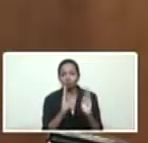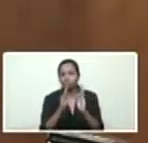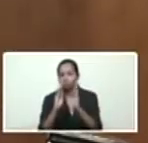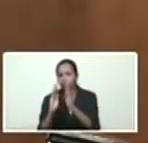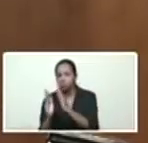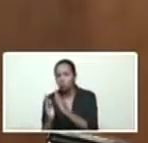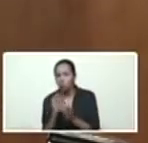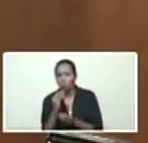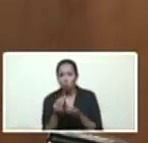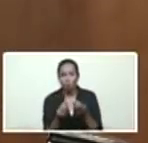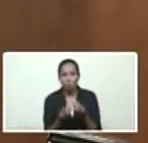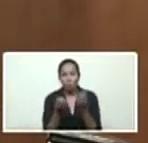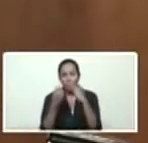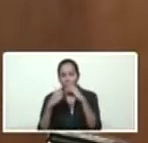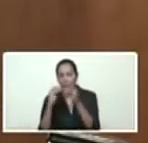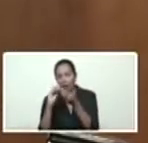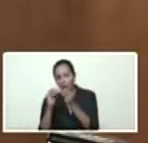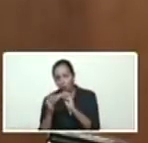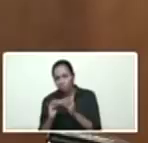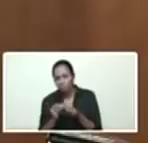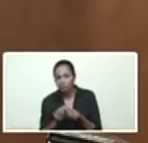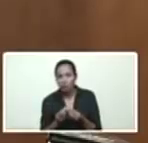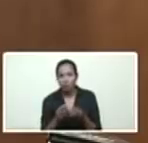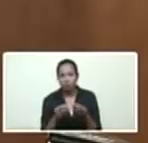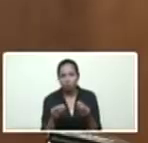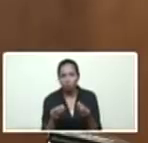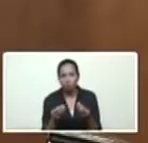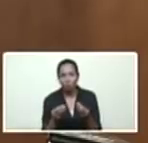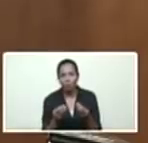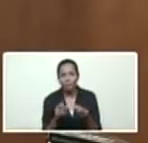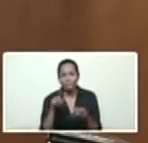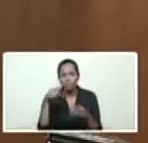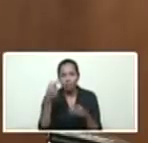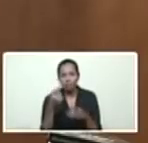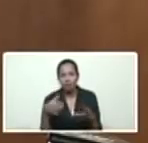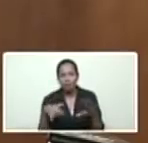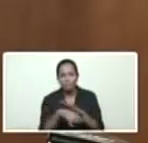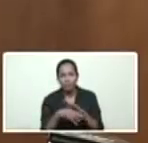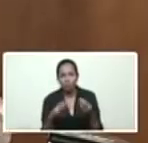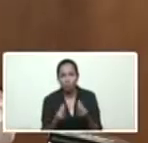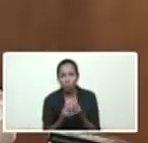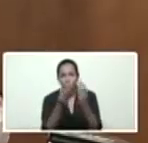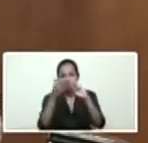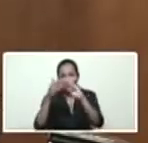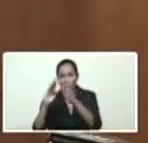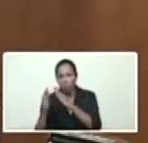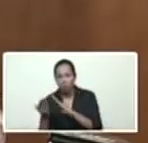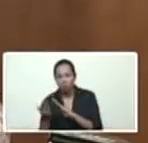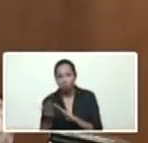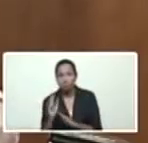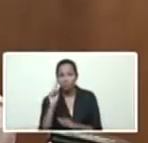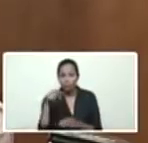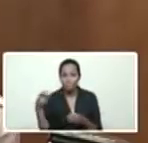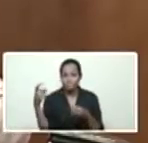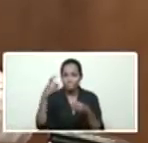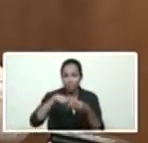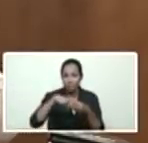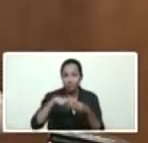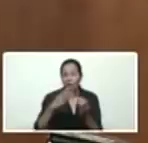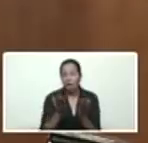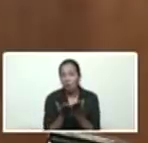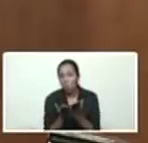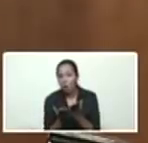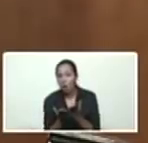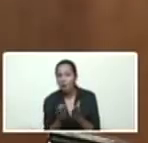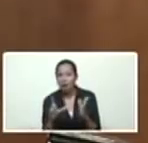todos los preparativos mañana martes, todos los preparativos junto a la comunidad, inclusive las escuelas y los liceos